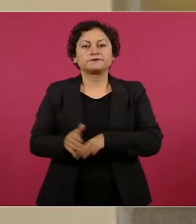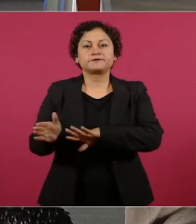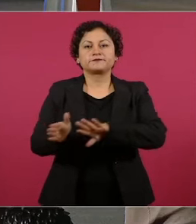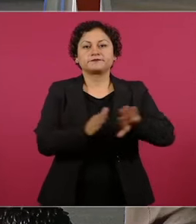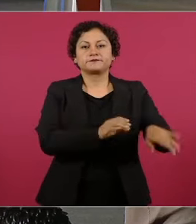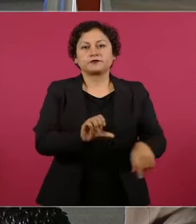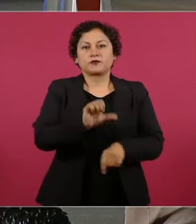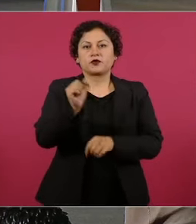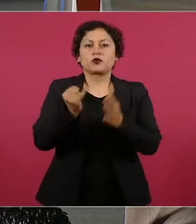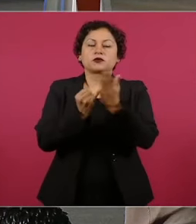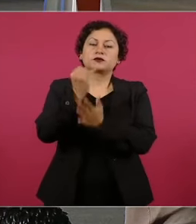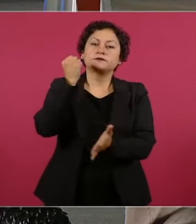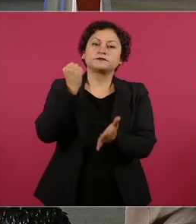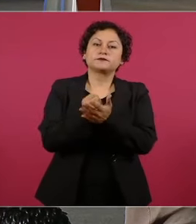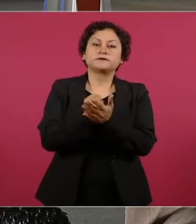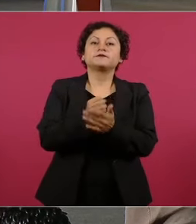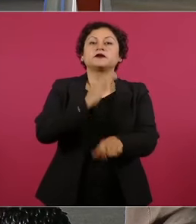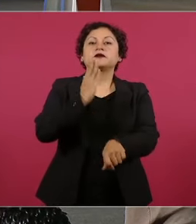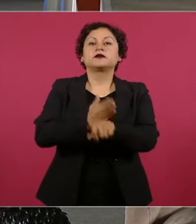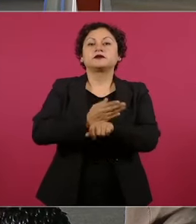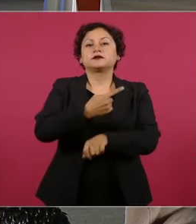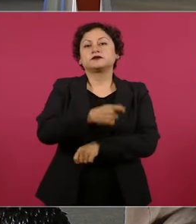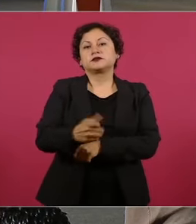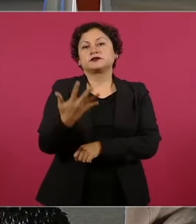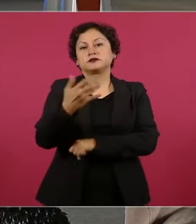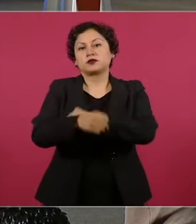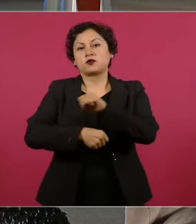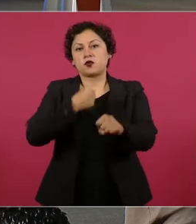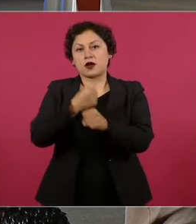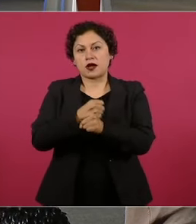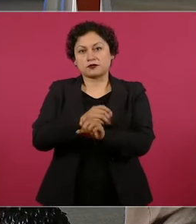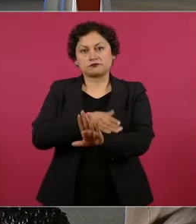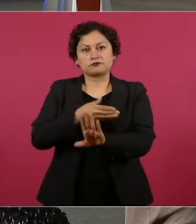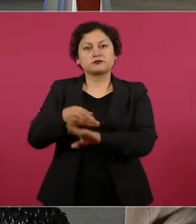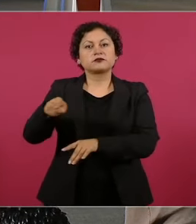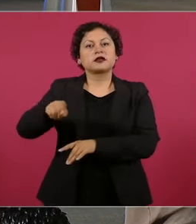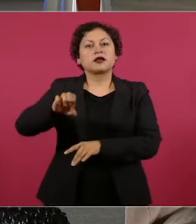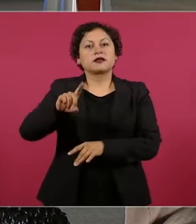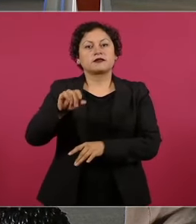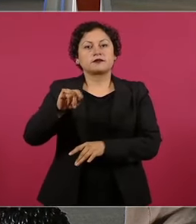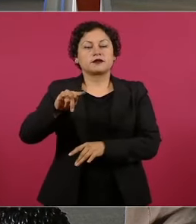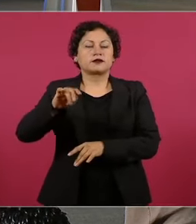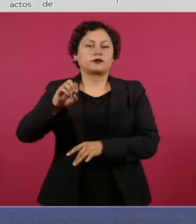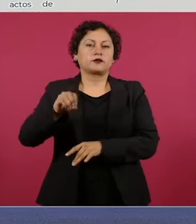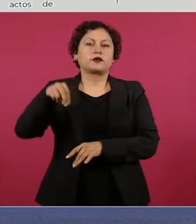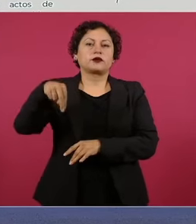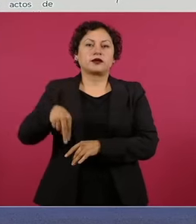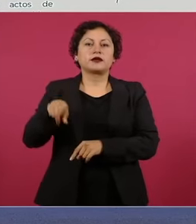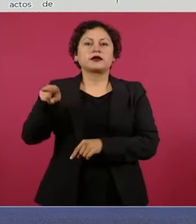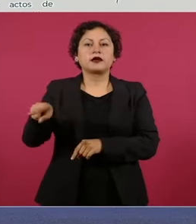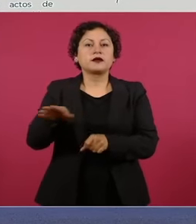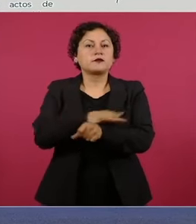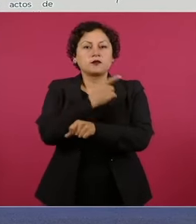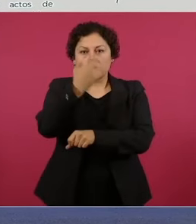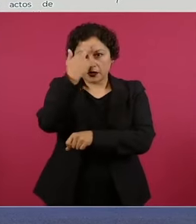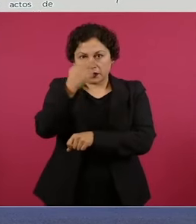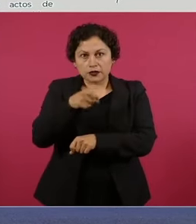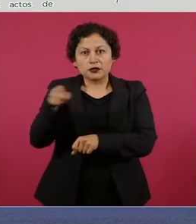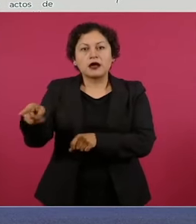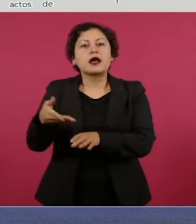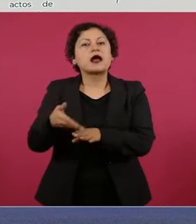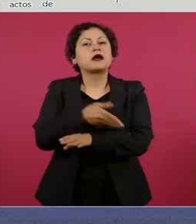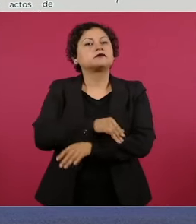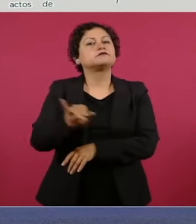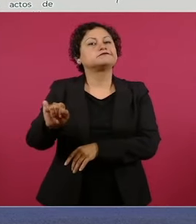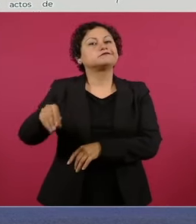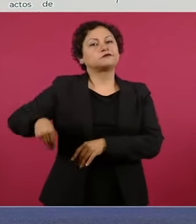de 105 años de prisión a Heriberto N., tras acreditar su responsabilidad en el delito de homicidio calificado en agravio